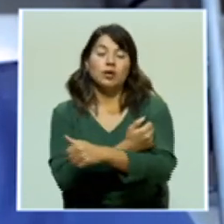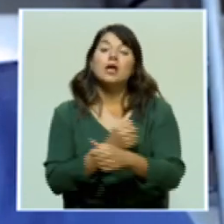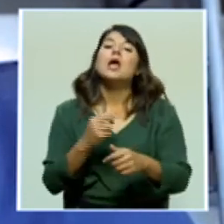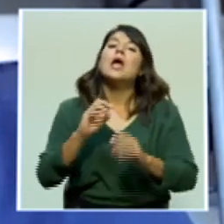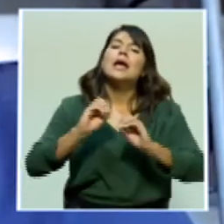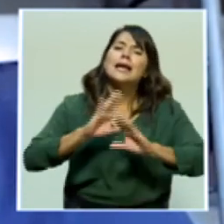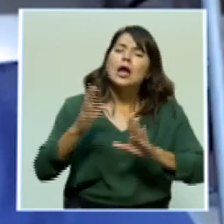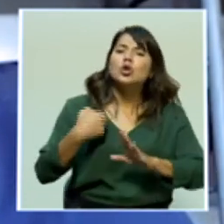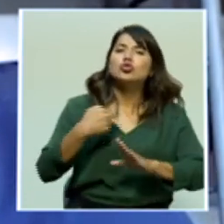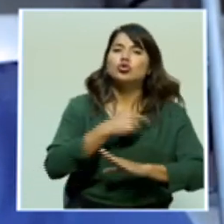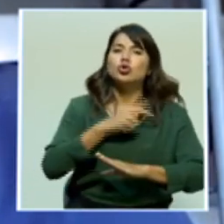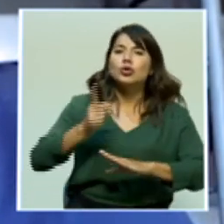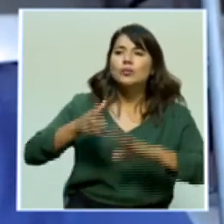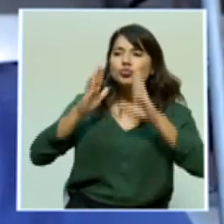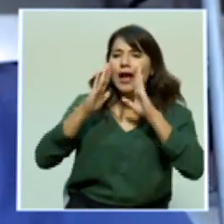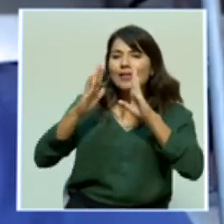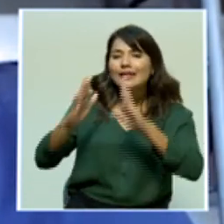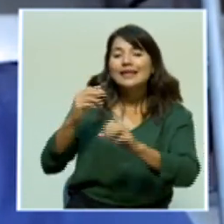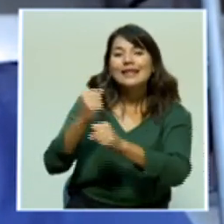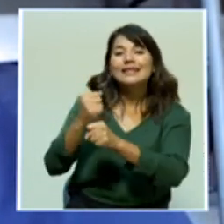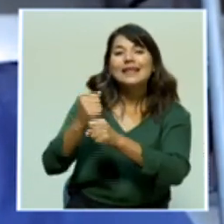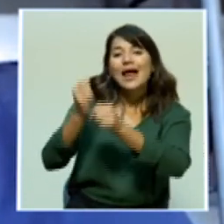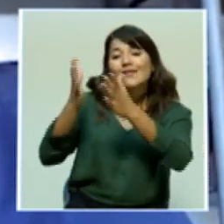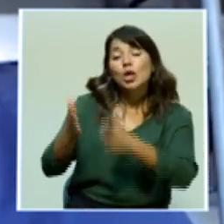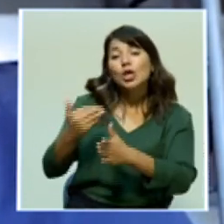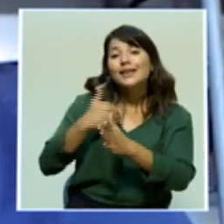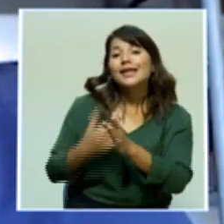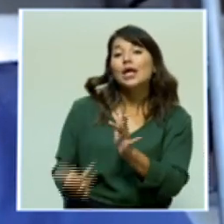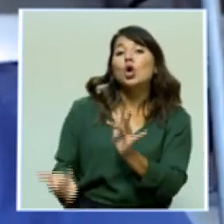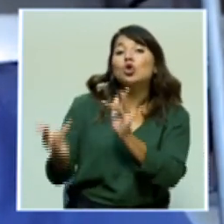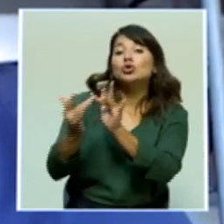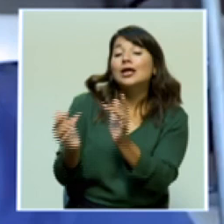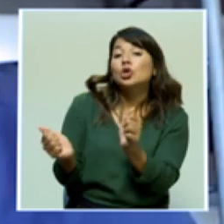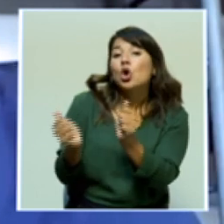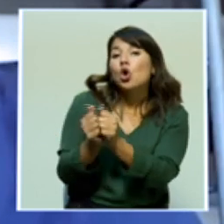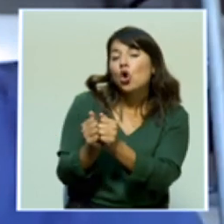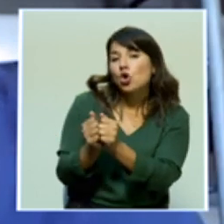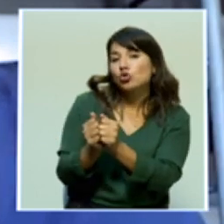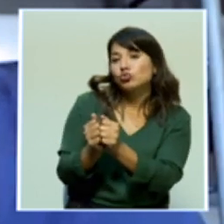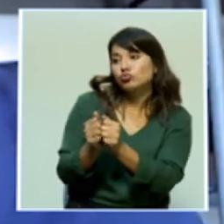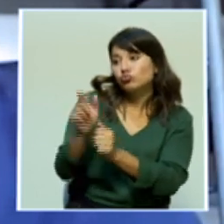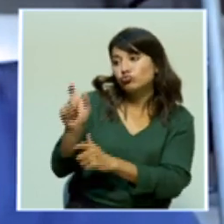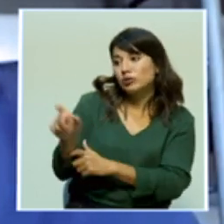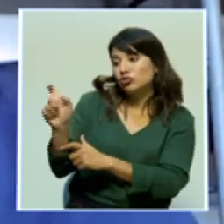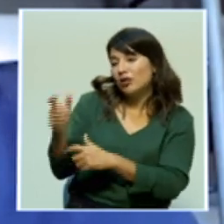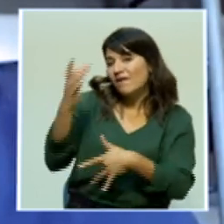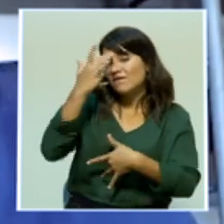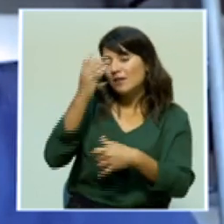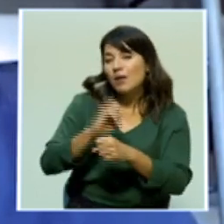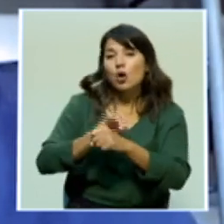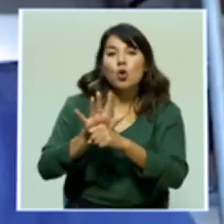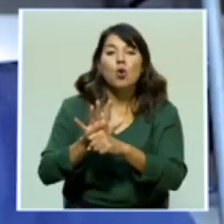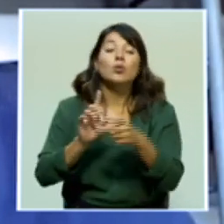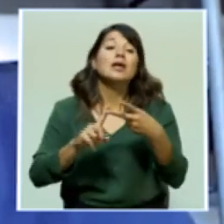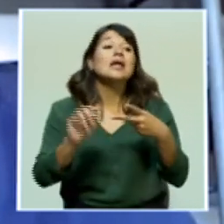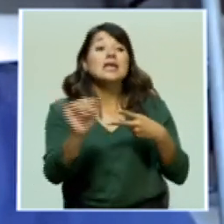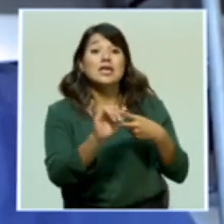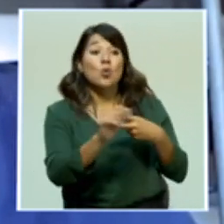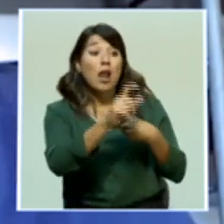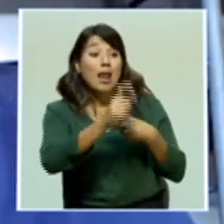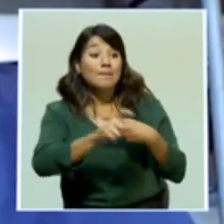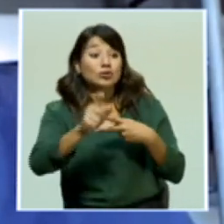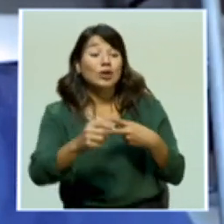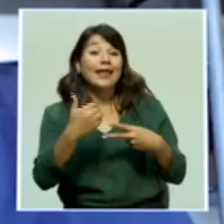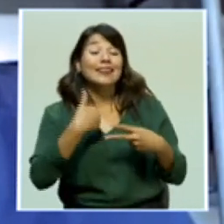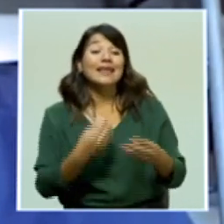que está en contacto directo con el manejo de pacientes COVID y es el personal que está más expuesto. Así como los pacientes con mayores factores de